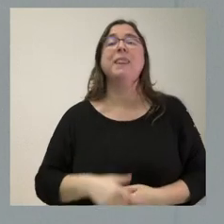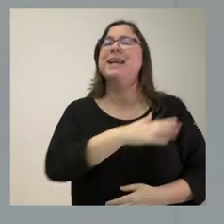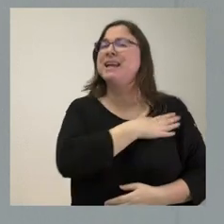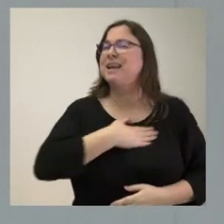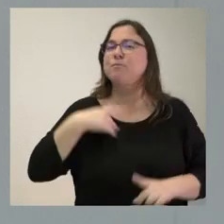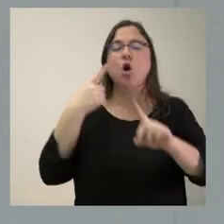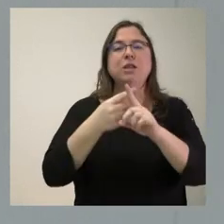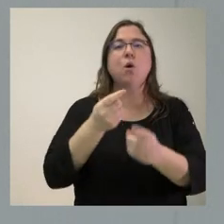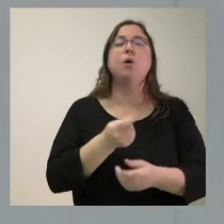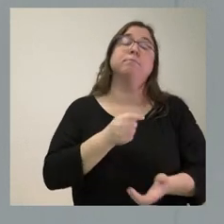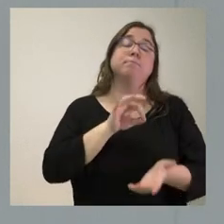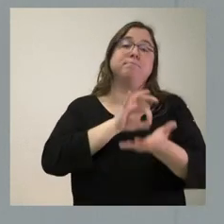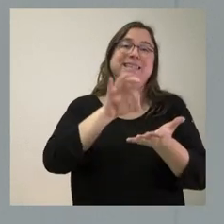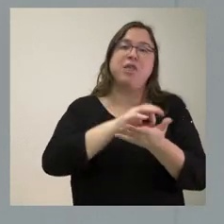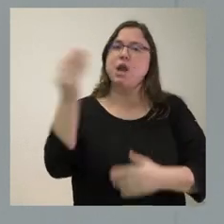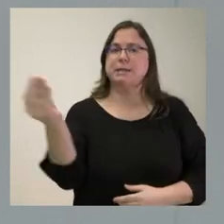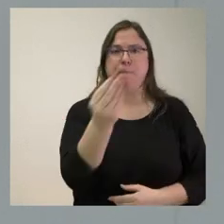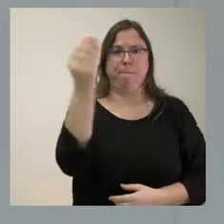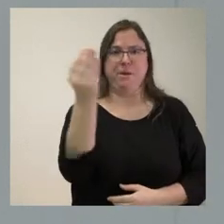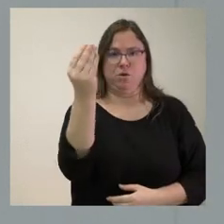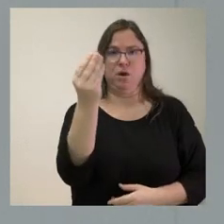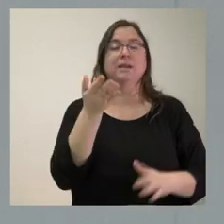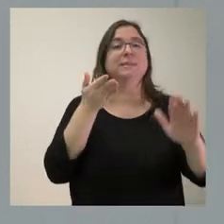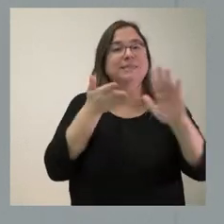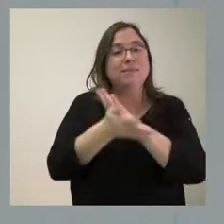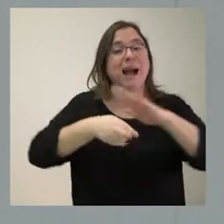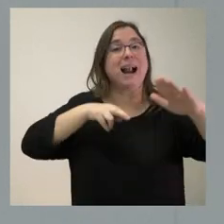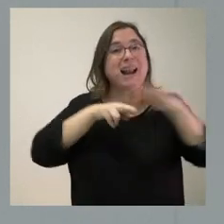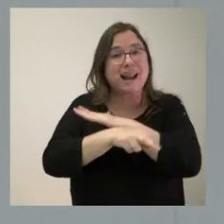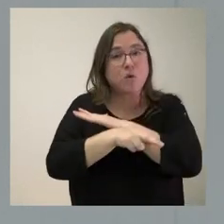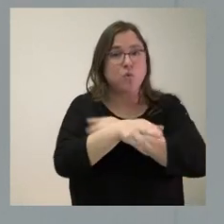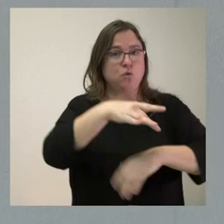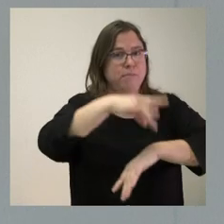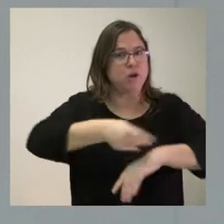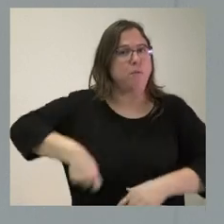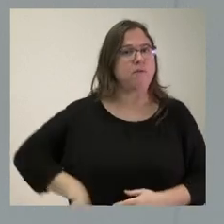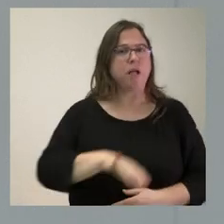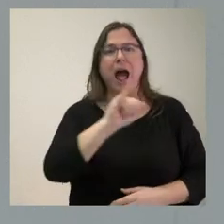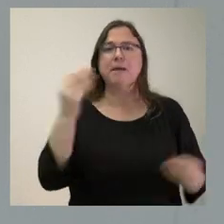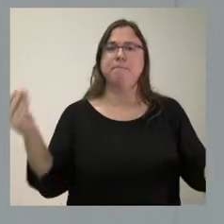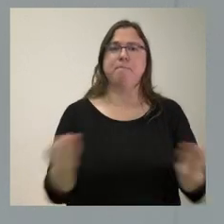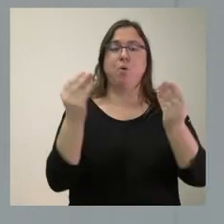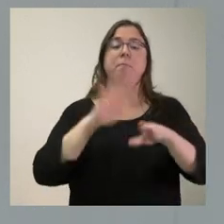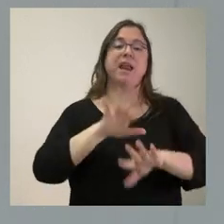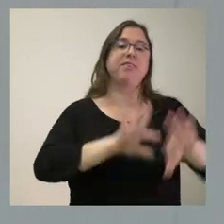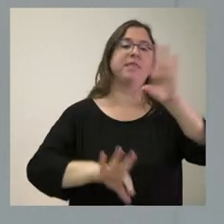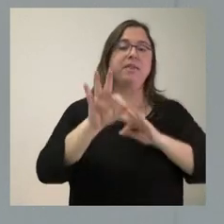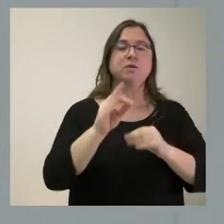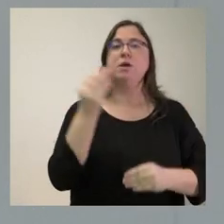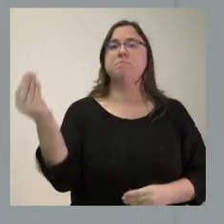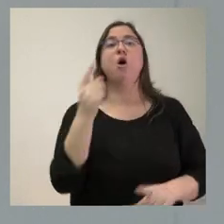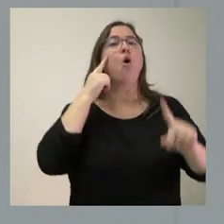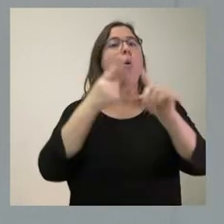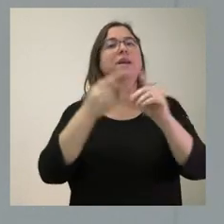prestaciones y, por tanto, mejorar los medios de los que disponen los profesionales para la toma de las decisiones en orden a mejorar